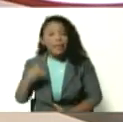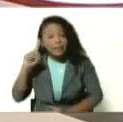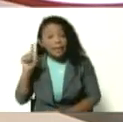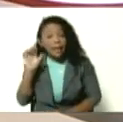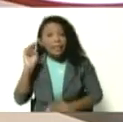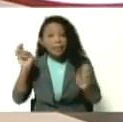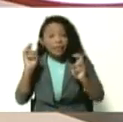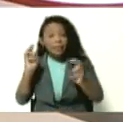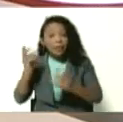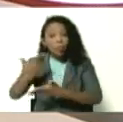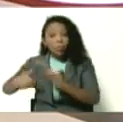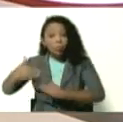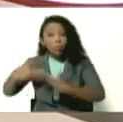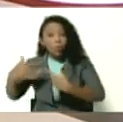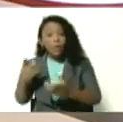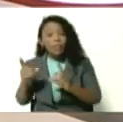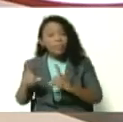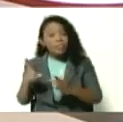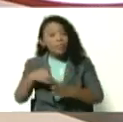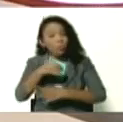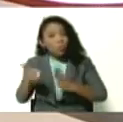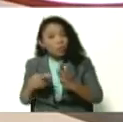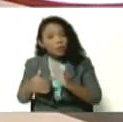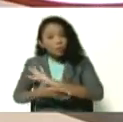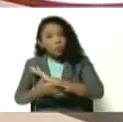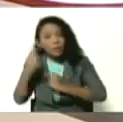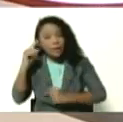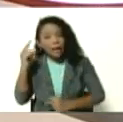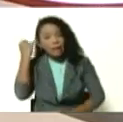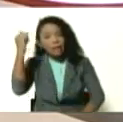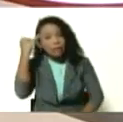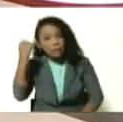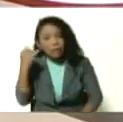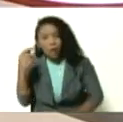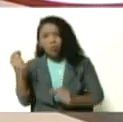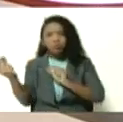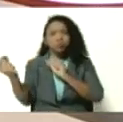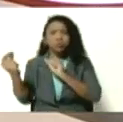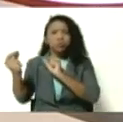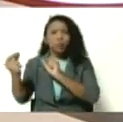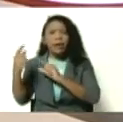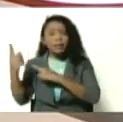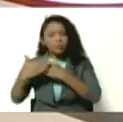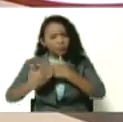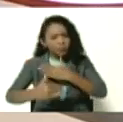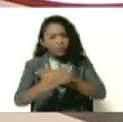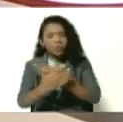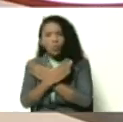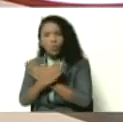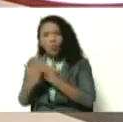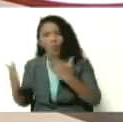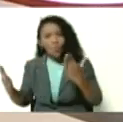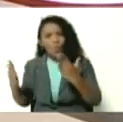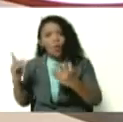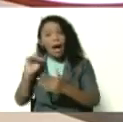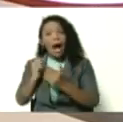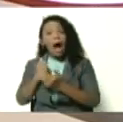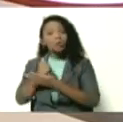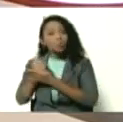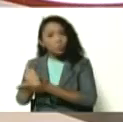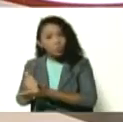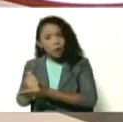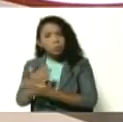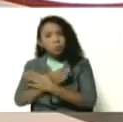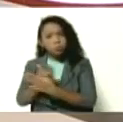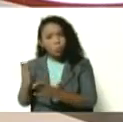diplomáticas, más allá, por supuesto, de las ideologías, de las confrontaciones, esta ayuda que es solidaria, esta ayuda que es requerida, porque hace minutos